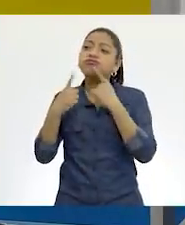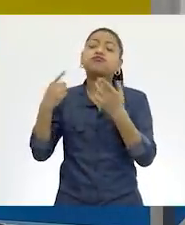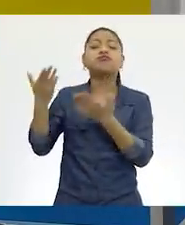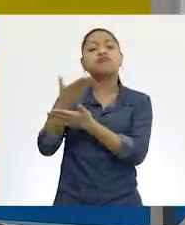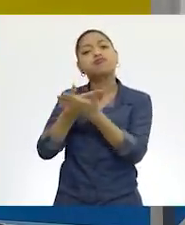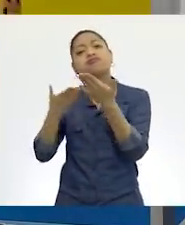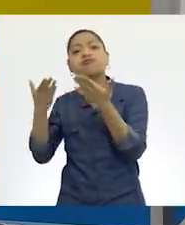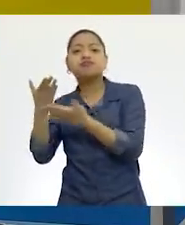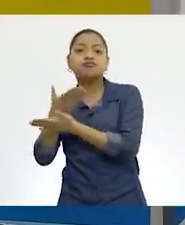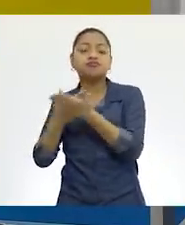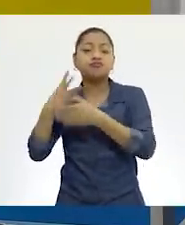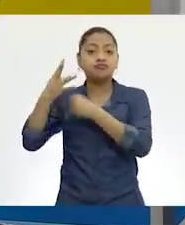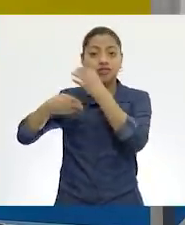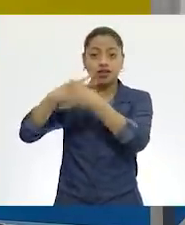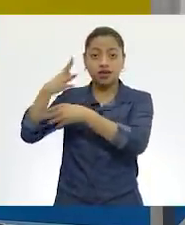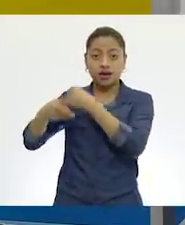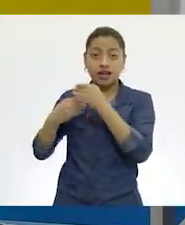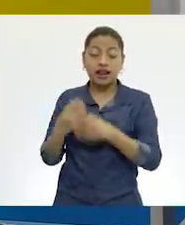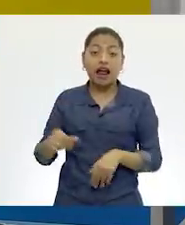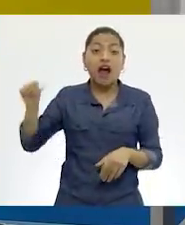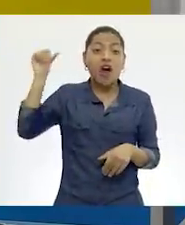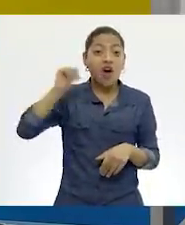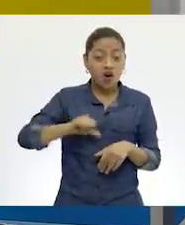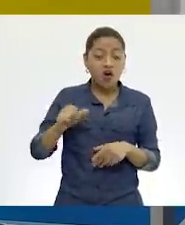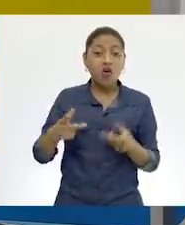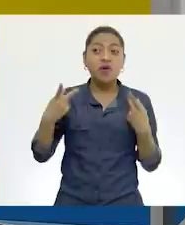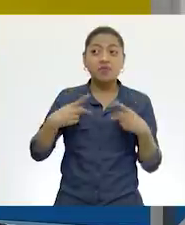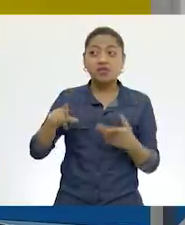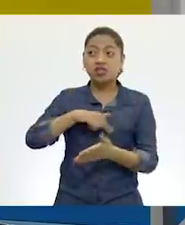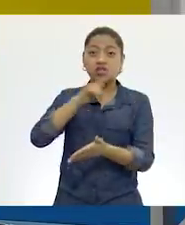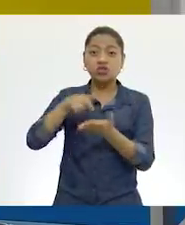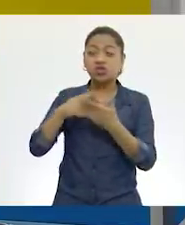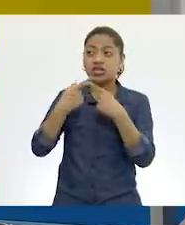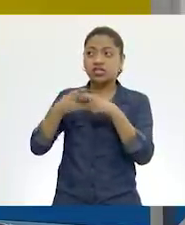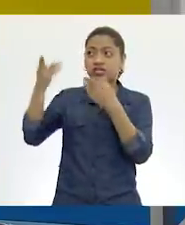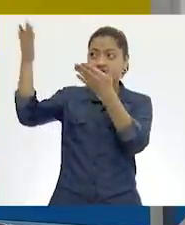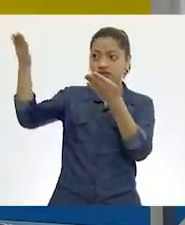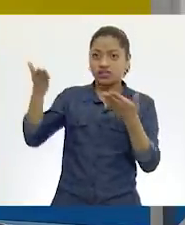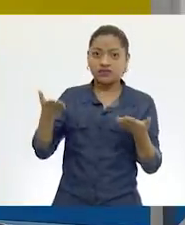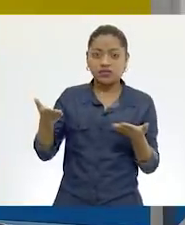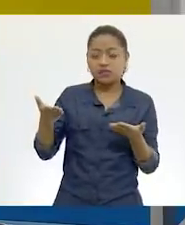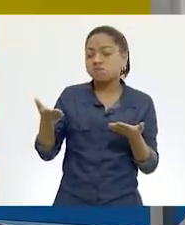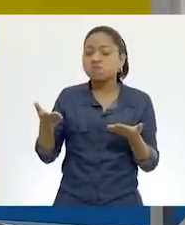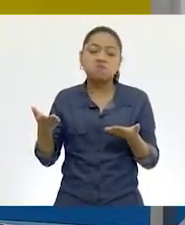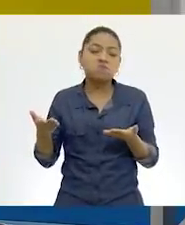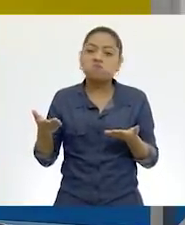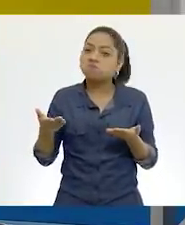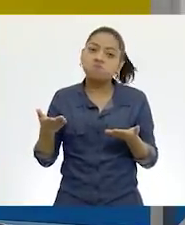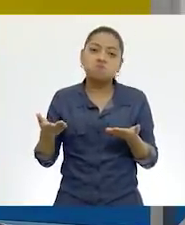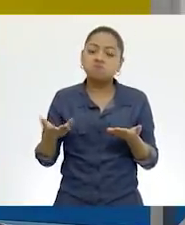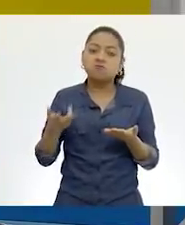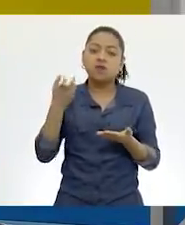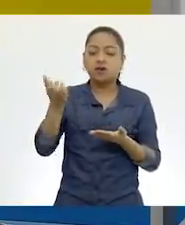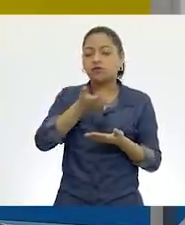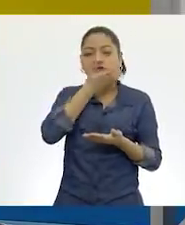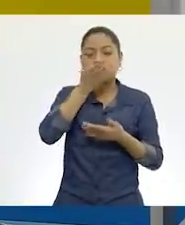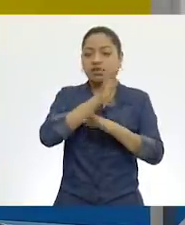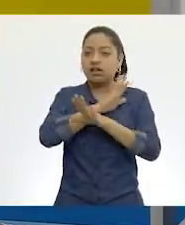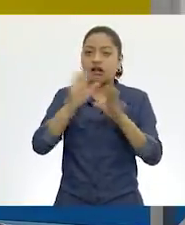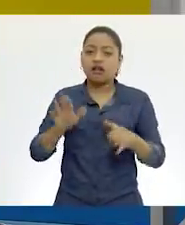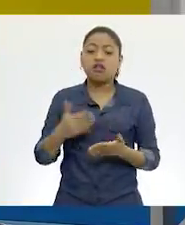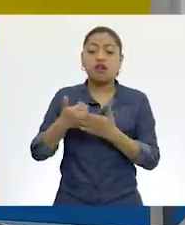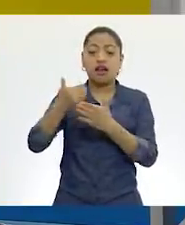Hoy, cuando ya empieza a llegar de repente gente de otros lugares, a veces eso ya no se practica. Entonces, también eso es